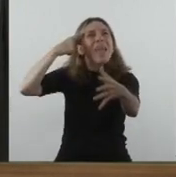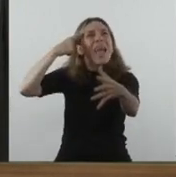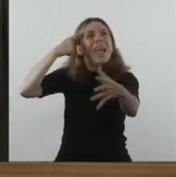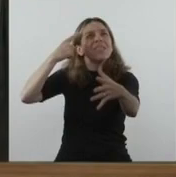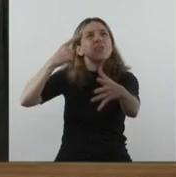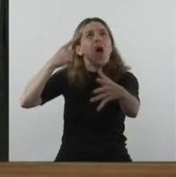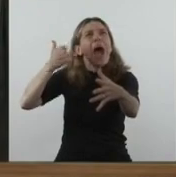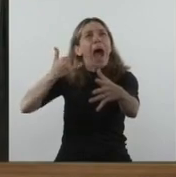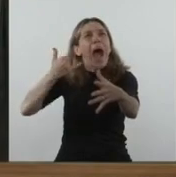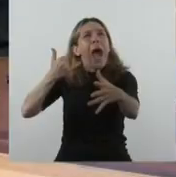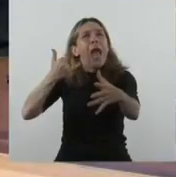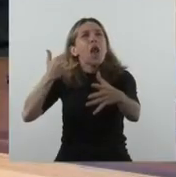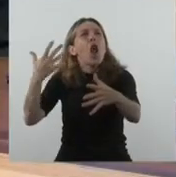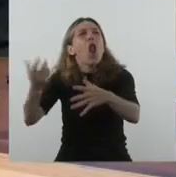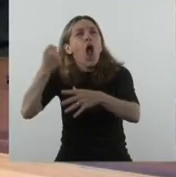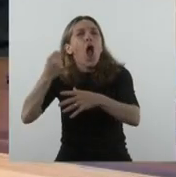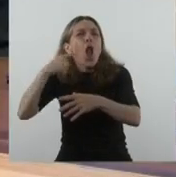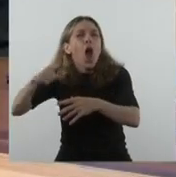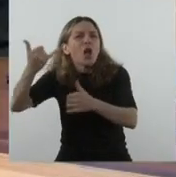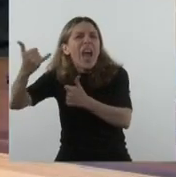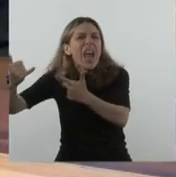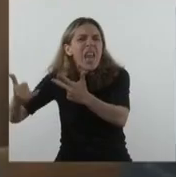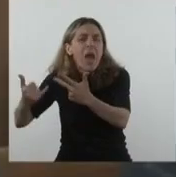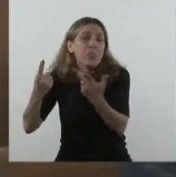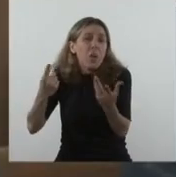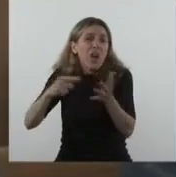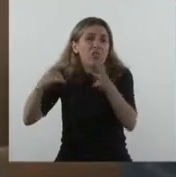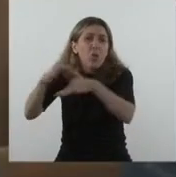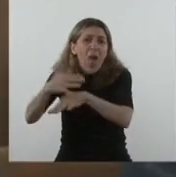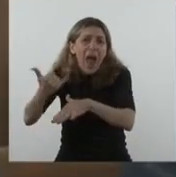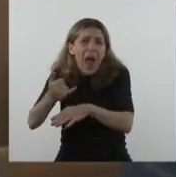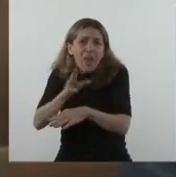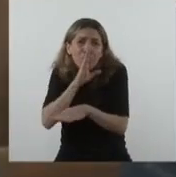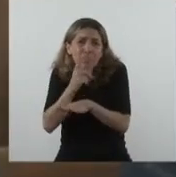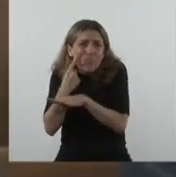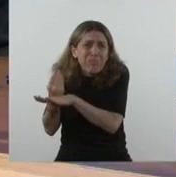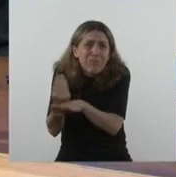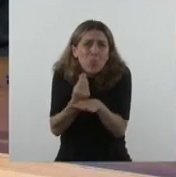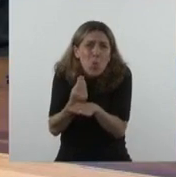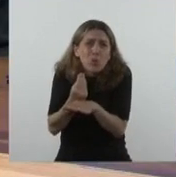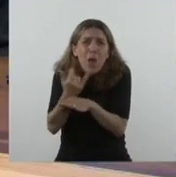encuentra porque allí lo recibe el hacinamiento y la pobreza y la marginalidad,